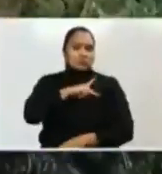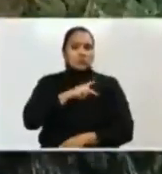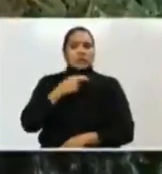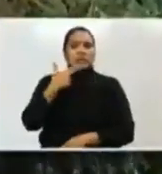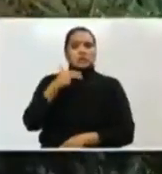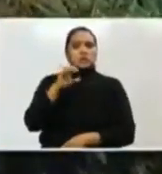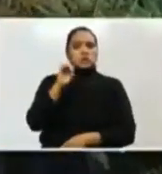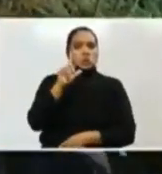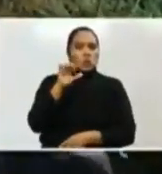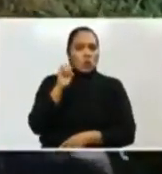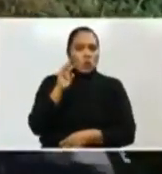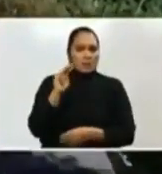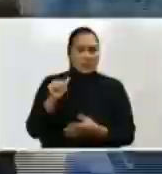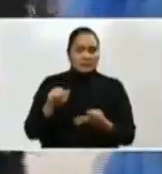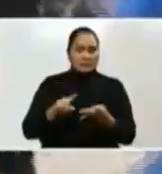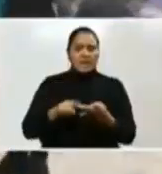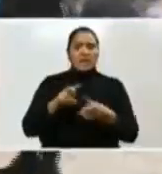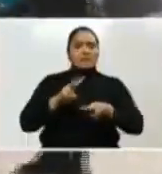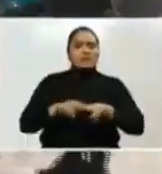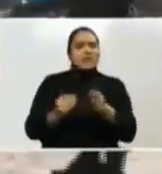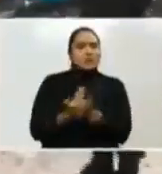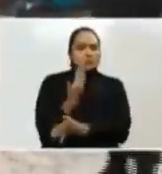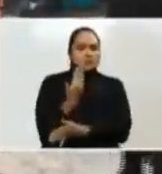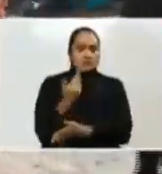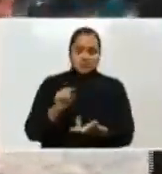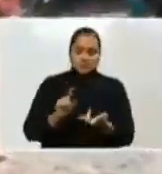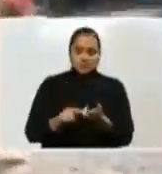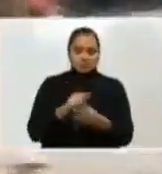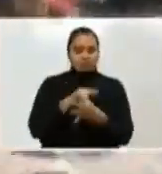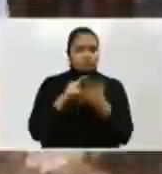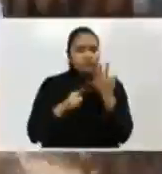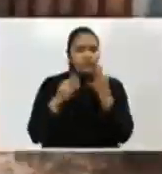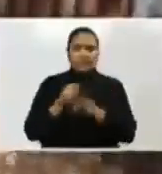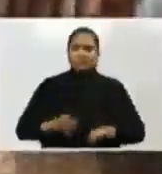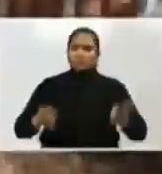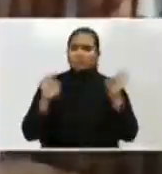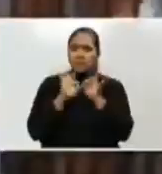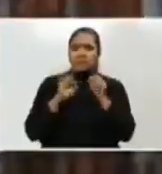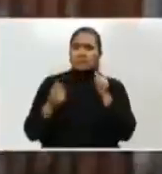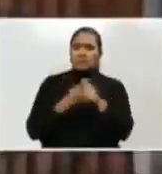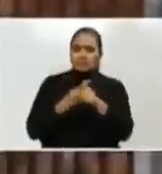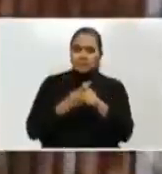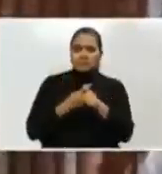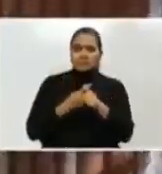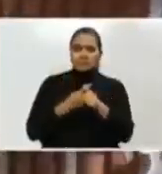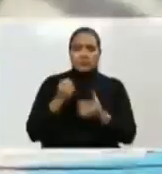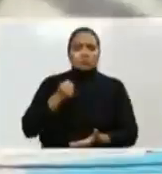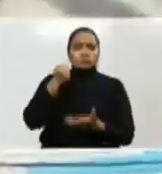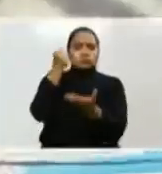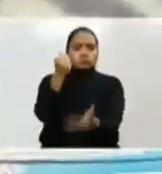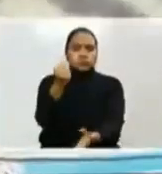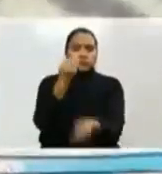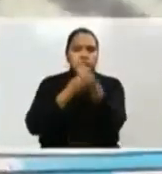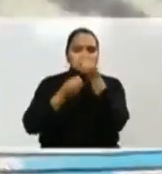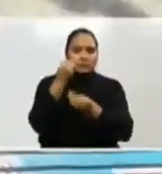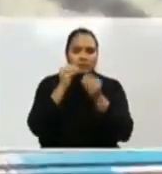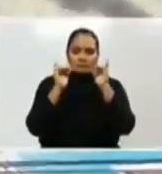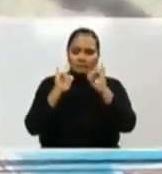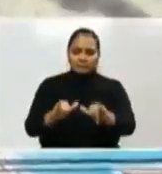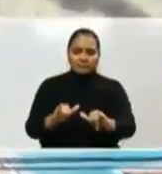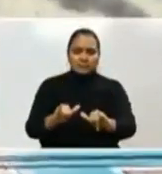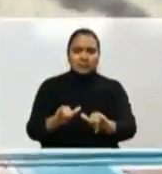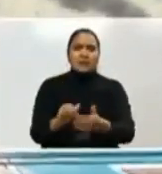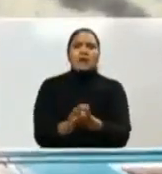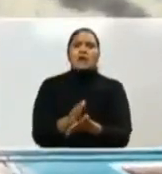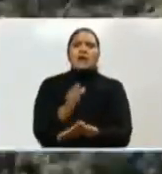Choloma y Villanueva. Estas ciudades son prioritarias en la entrega de alimentos. Y al día de